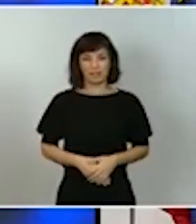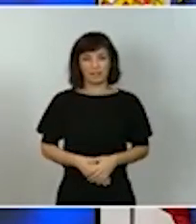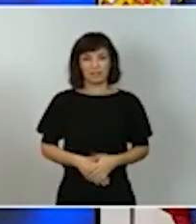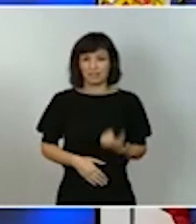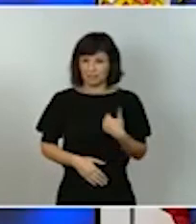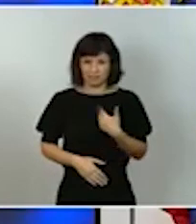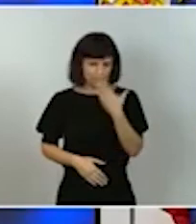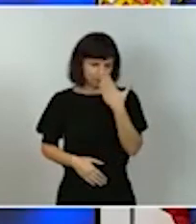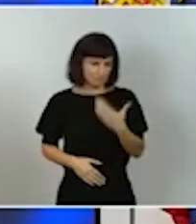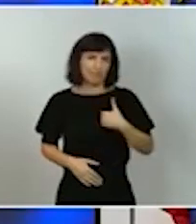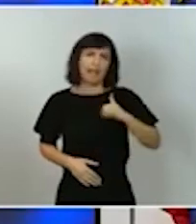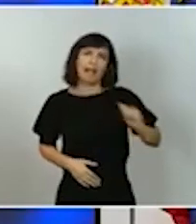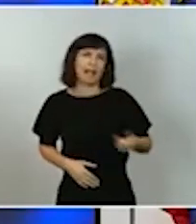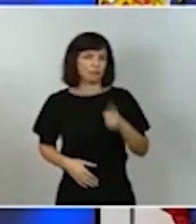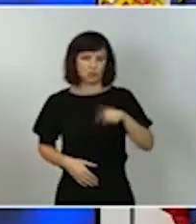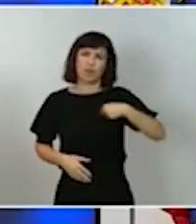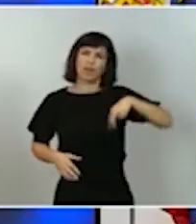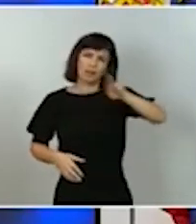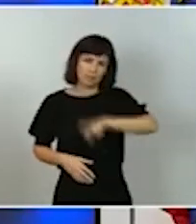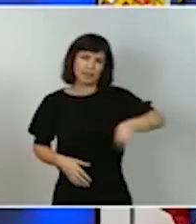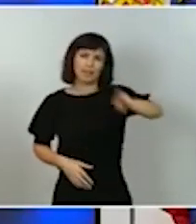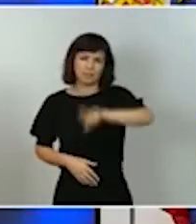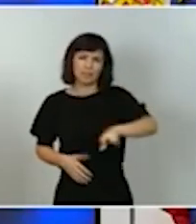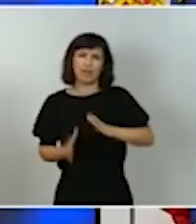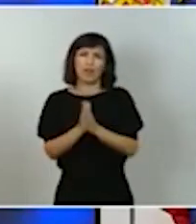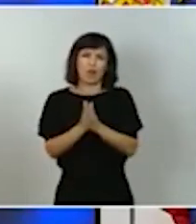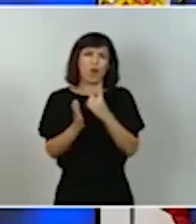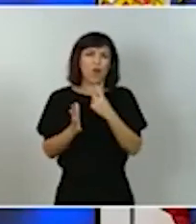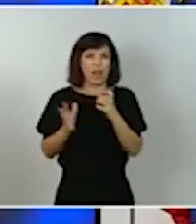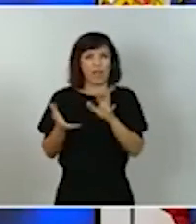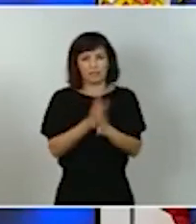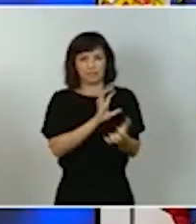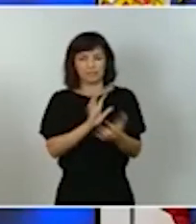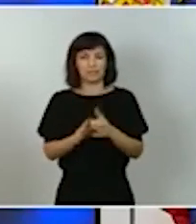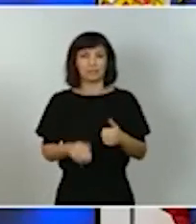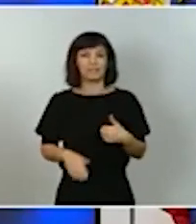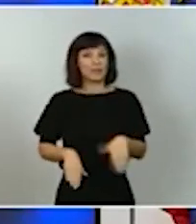repetirlo quisiera por ello finalizar con una reflexión